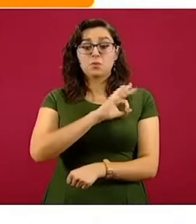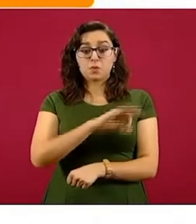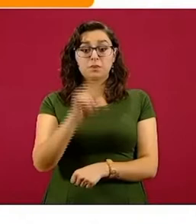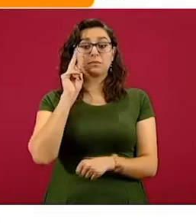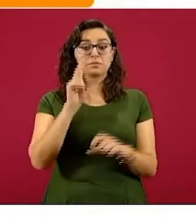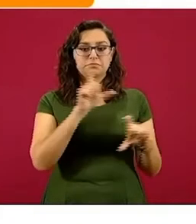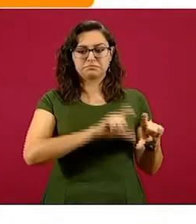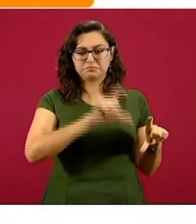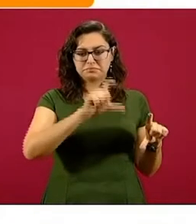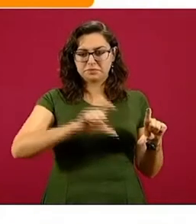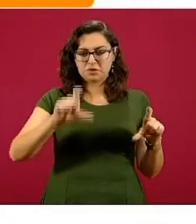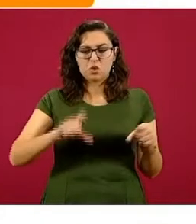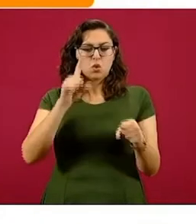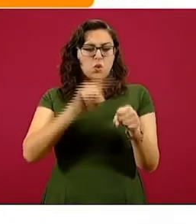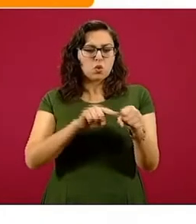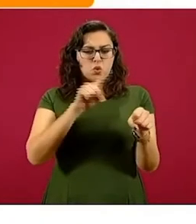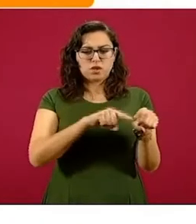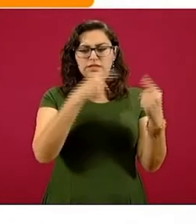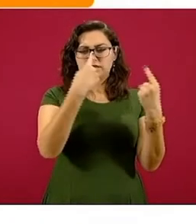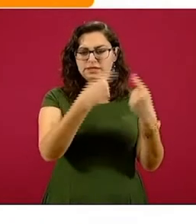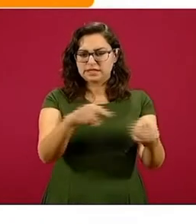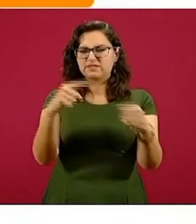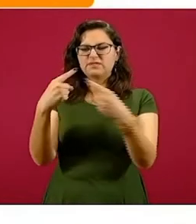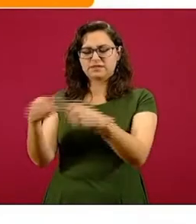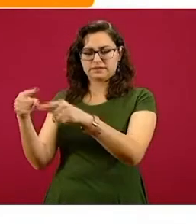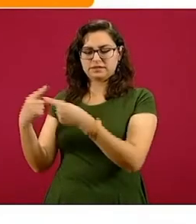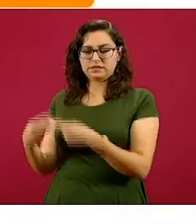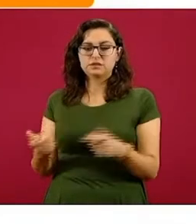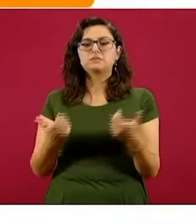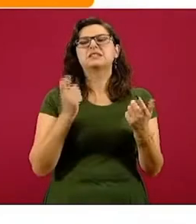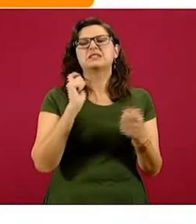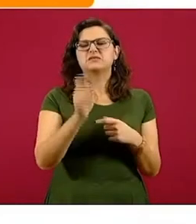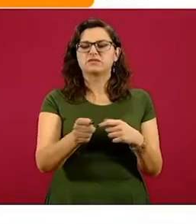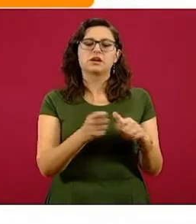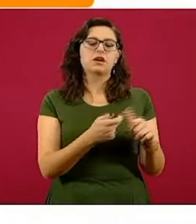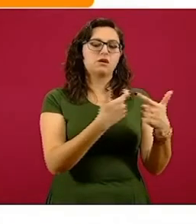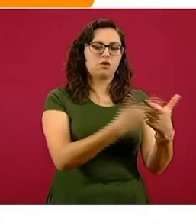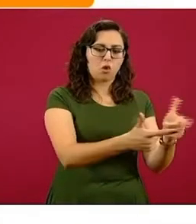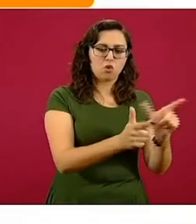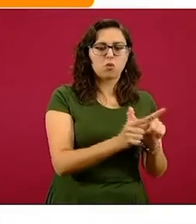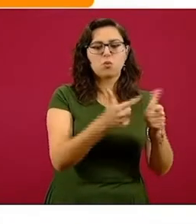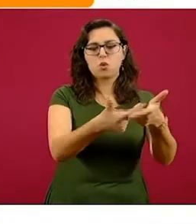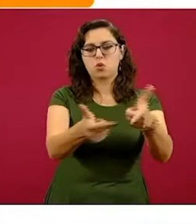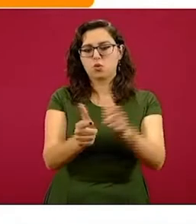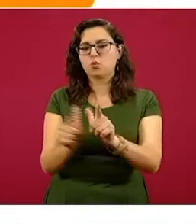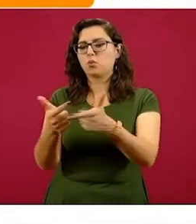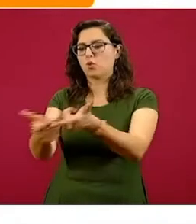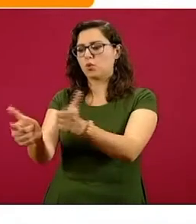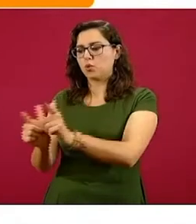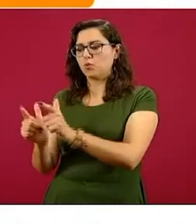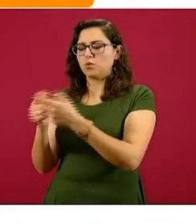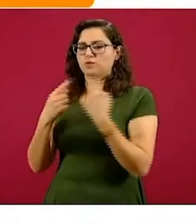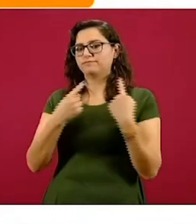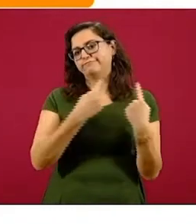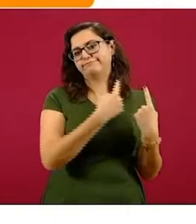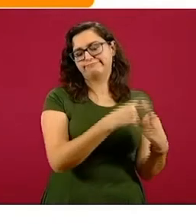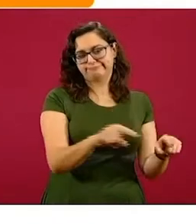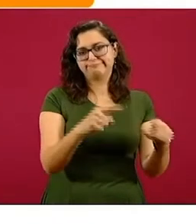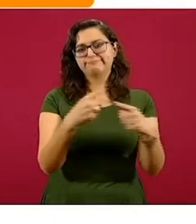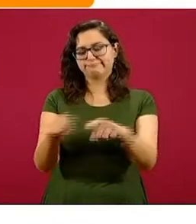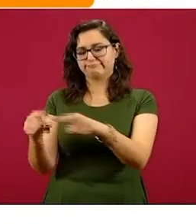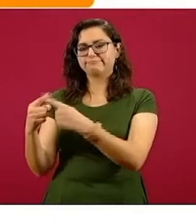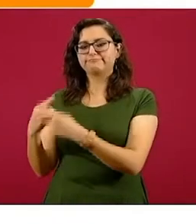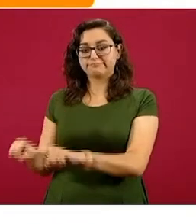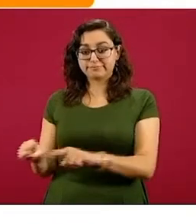podremos ver diferentes colores que precisamente representan a estos grupos de personas de acuerdo a la clasificación que tienen en este